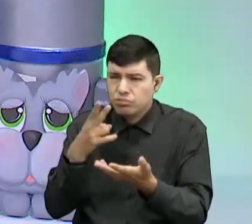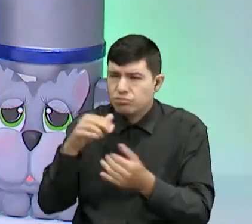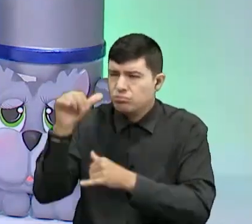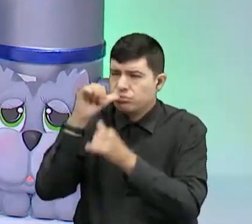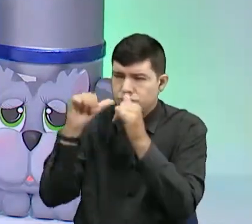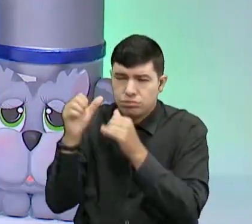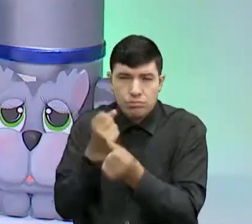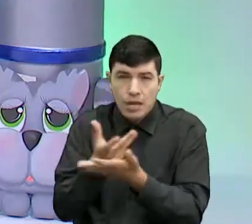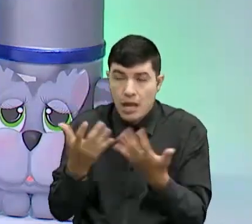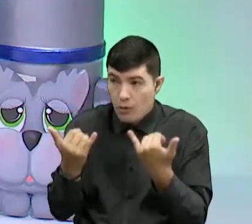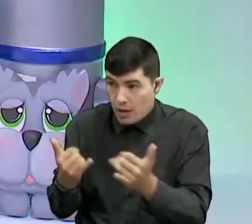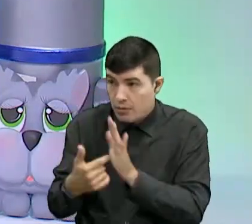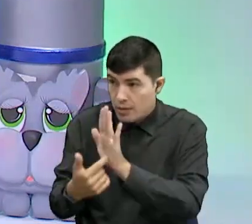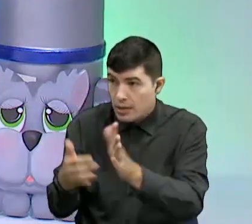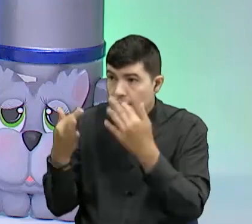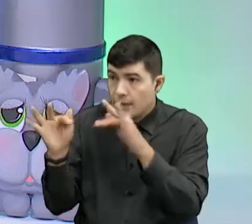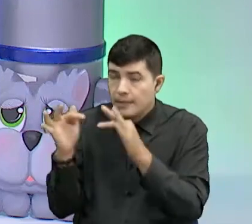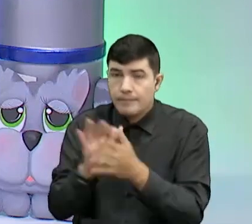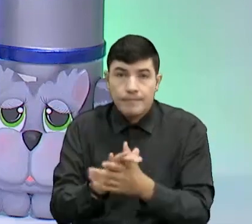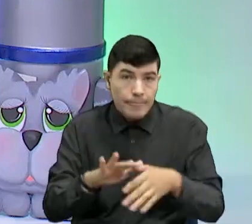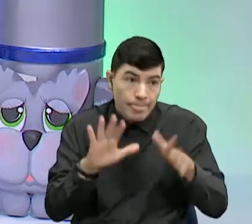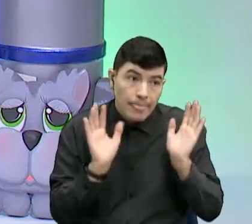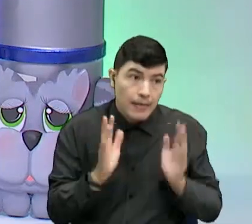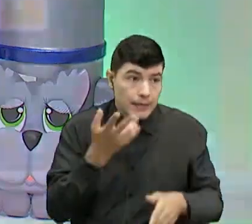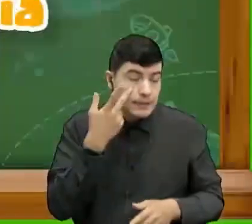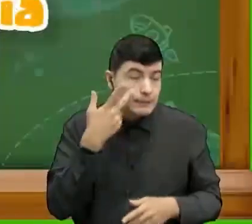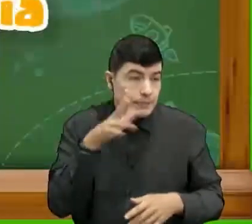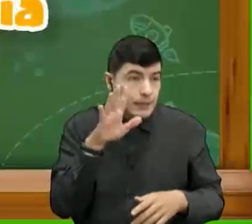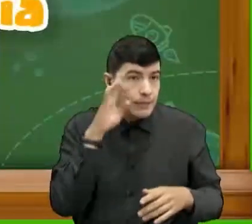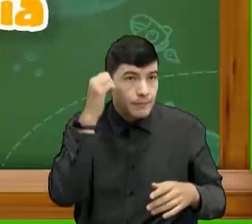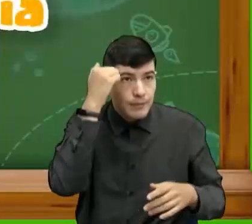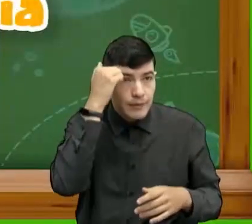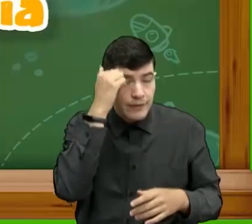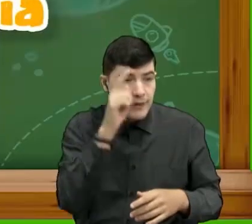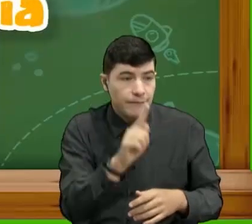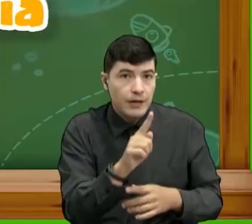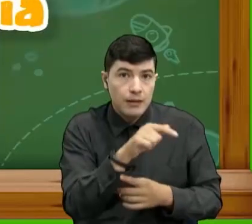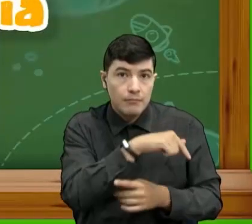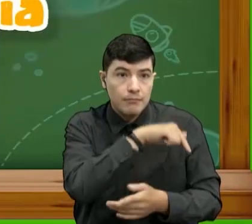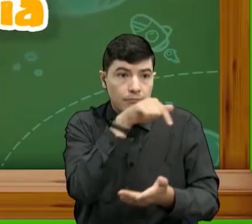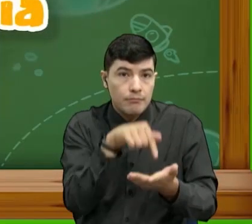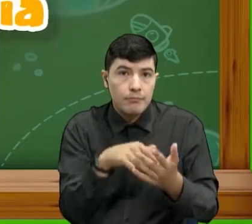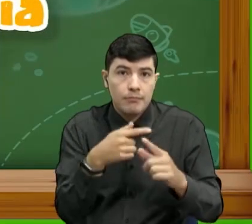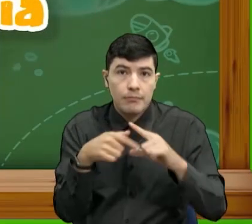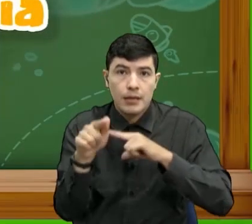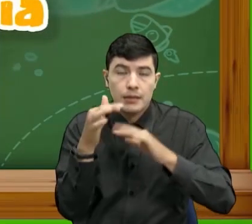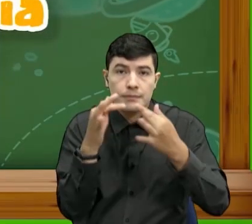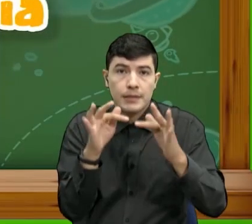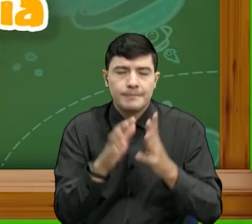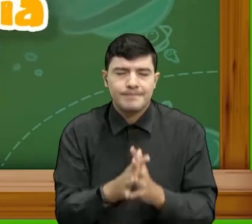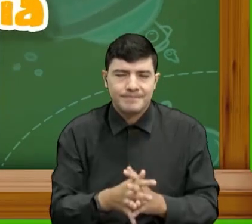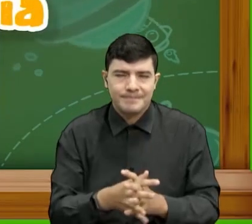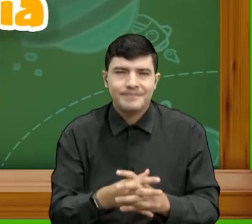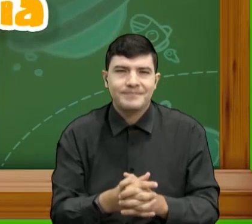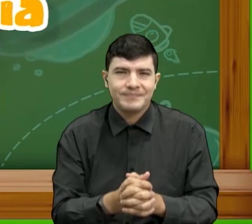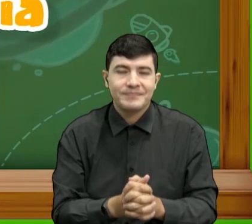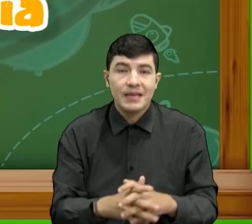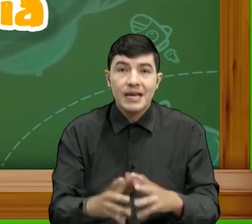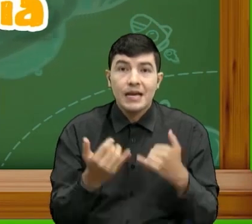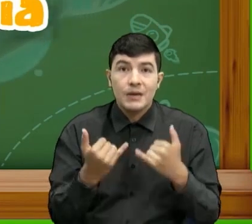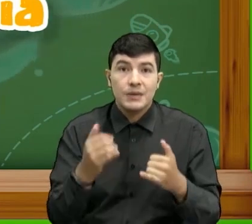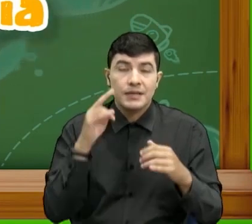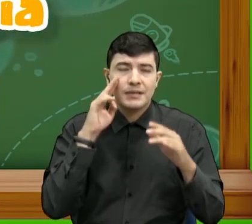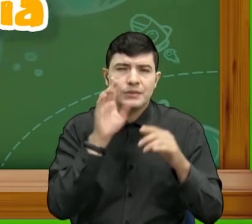una tarjeta para los niños? Miremos qué envió el profesor Francisco. A ver, vamos a ver. Dice por allí. Van a realizar un mensaje